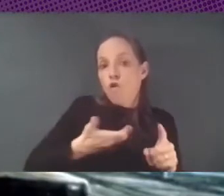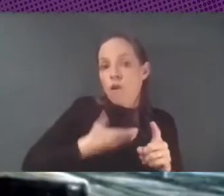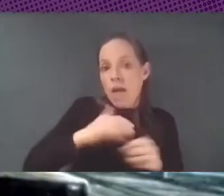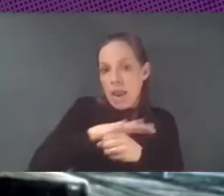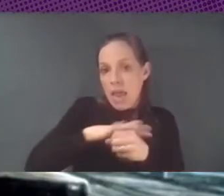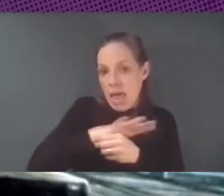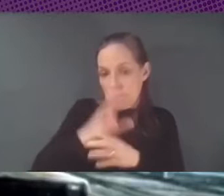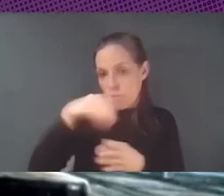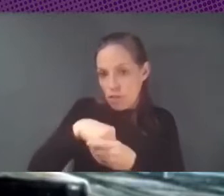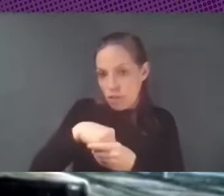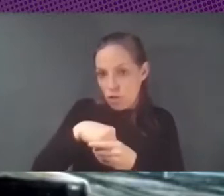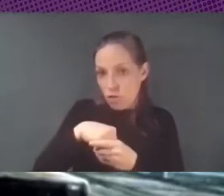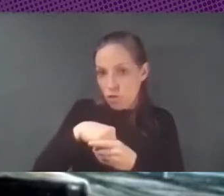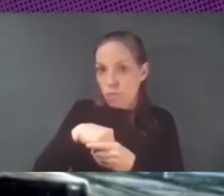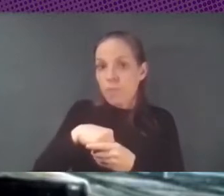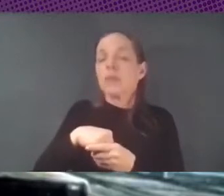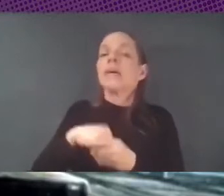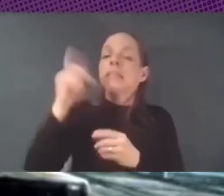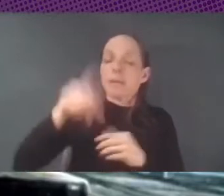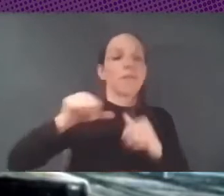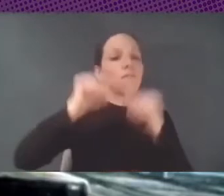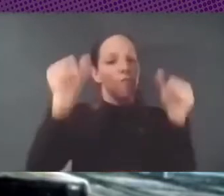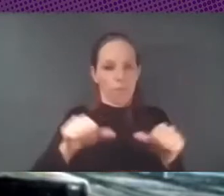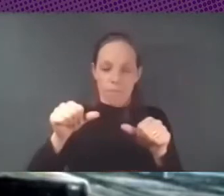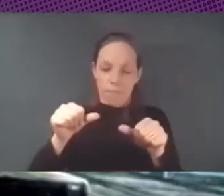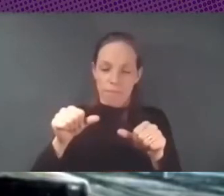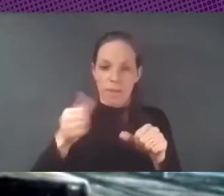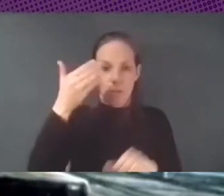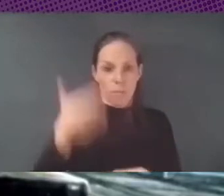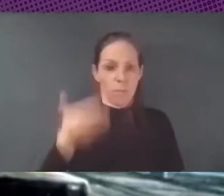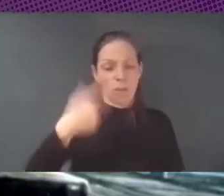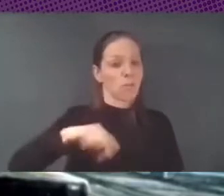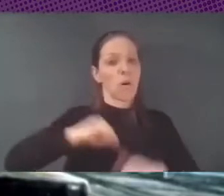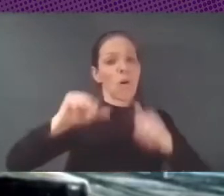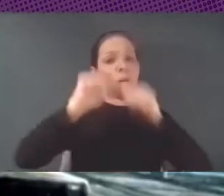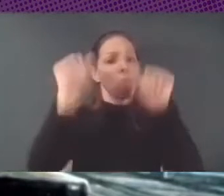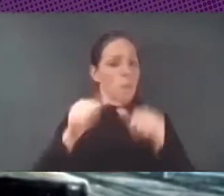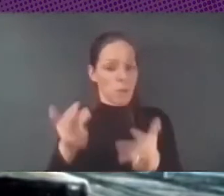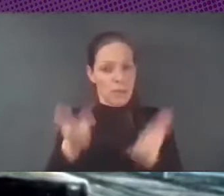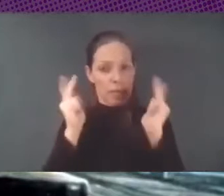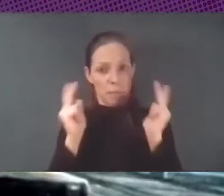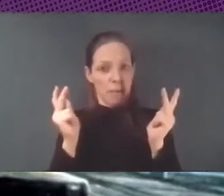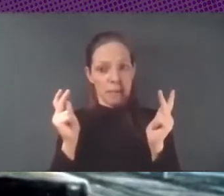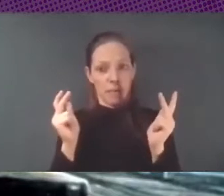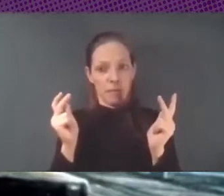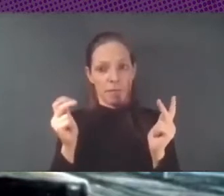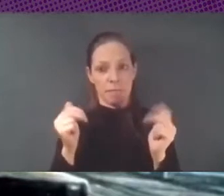Y también el formato es otra cuestión. Lo hemos hecho en un formato muy libre, lejos de cuestiones